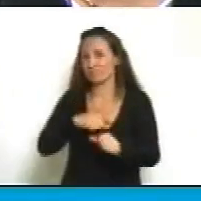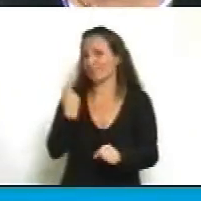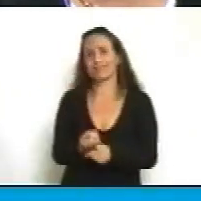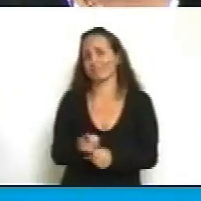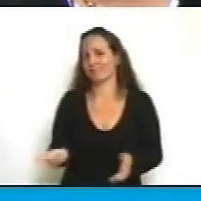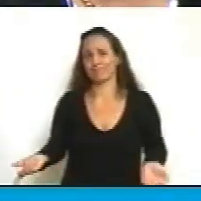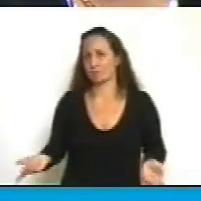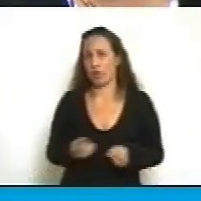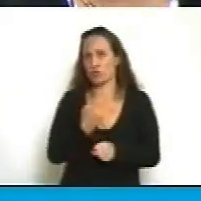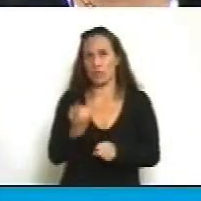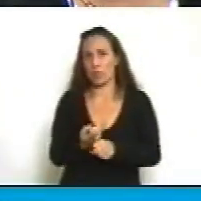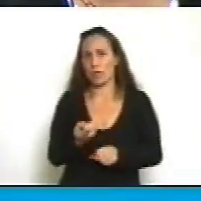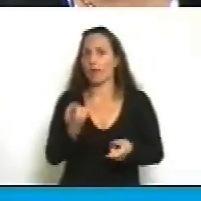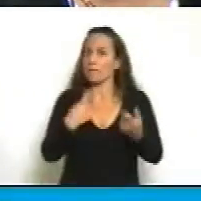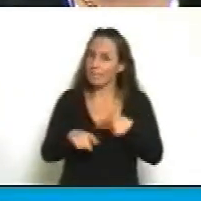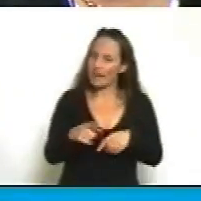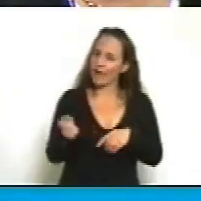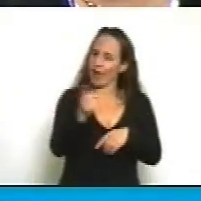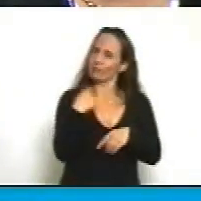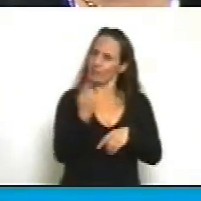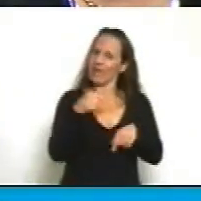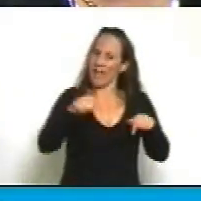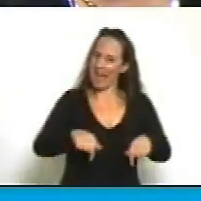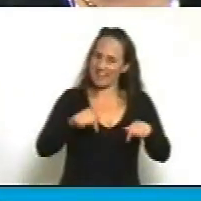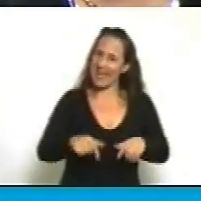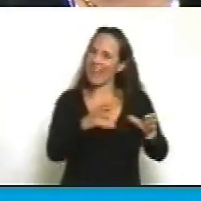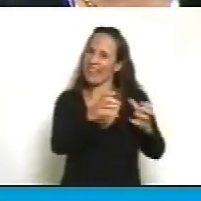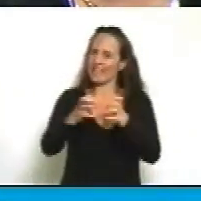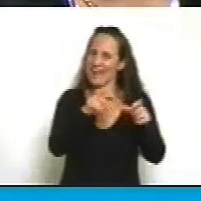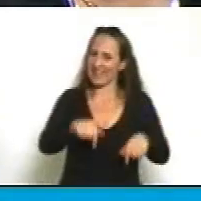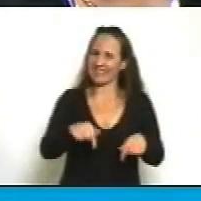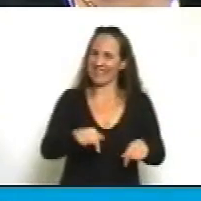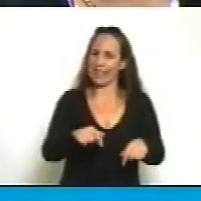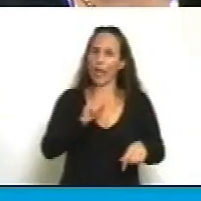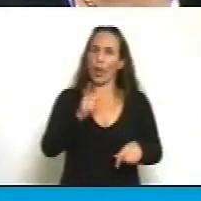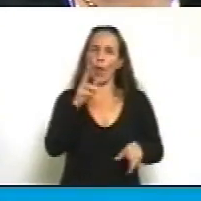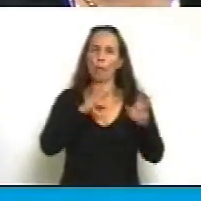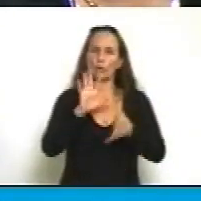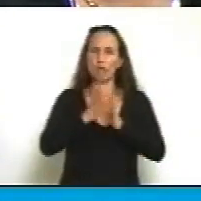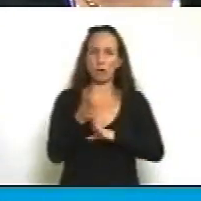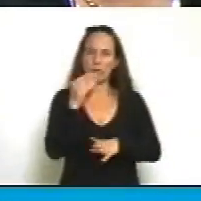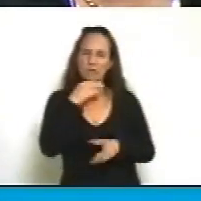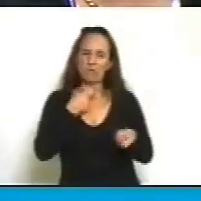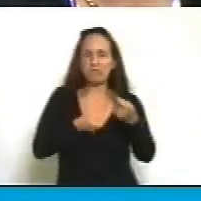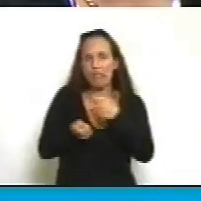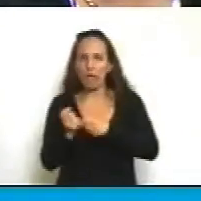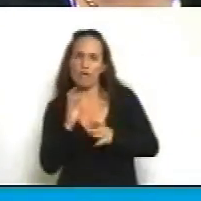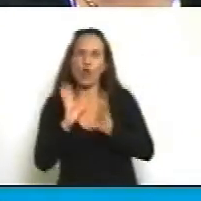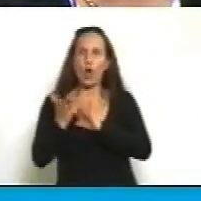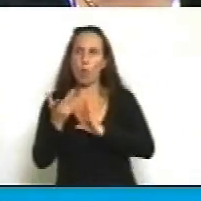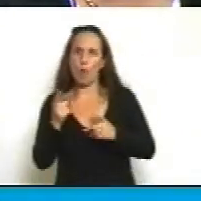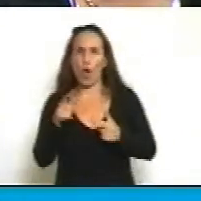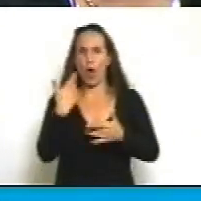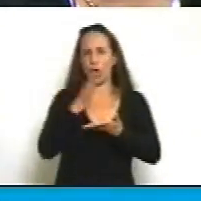debate de la cuestión de fondo la teníamos que estar dando acá y no buscar artilugios procesales